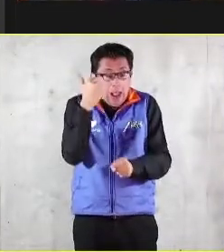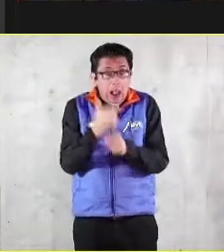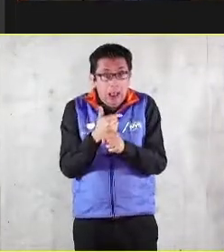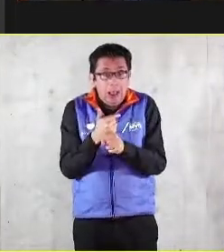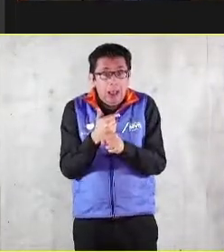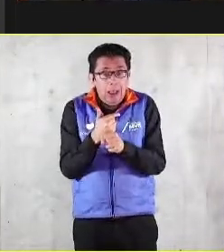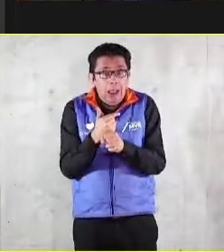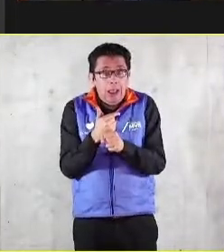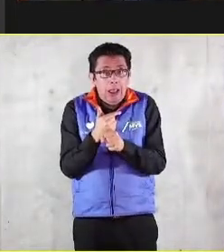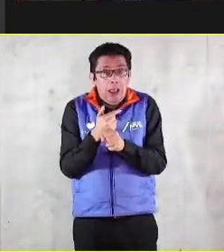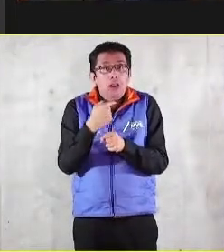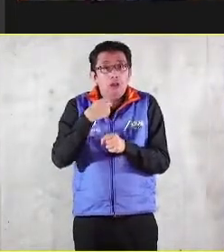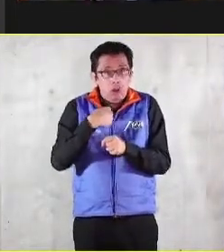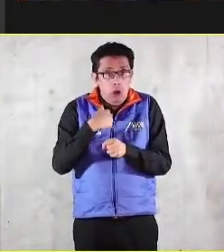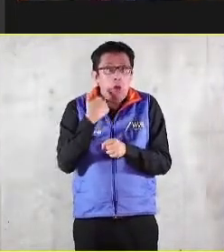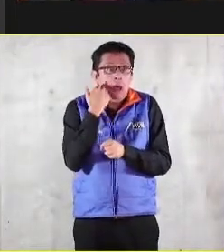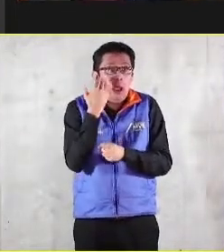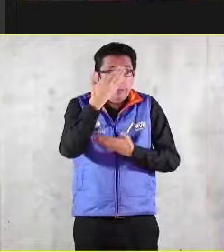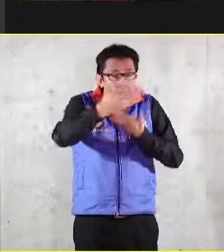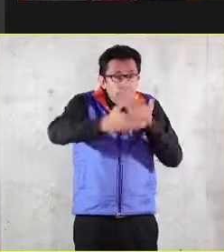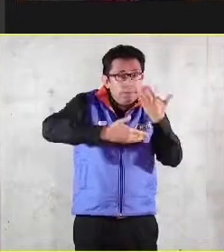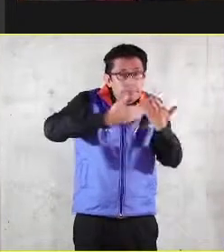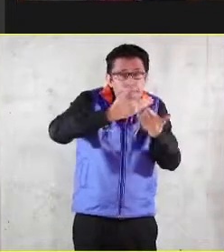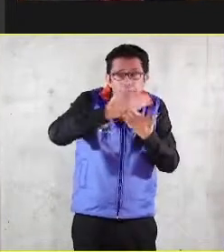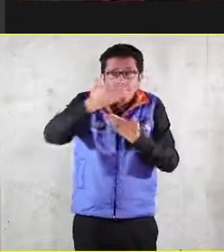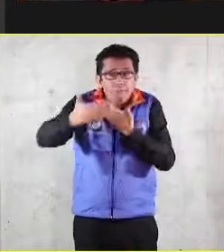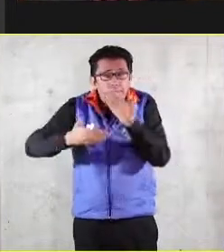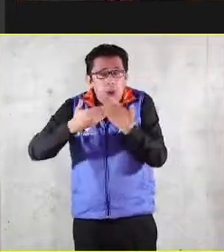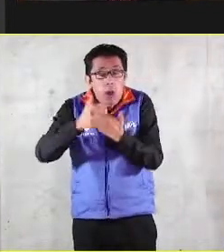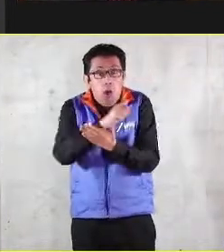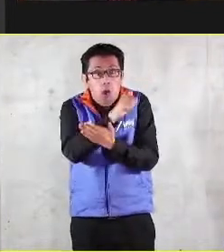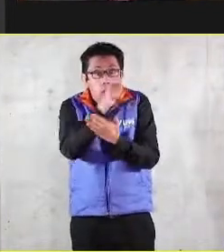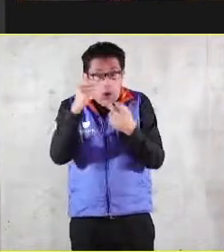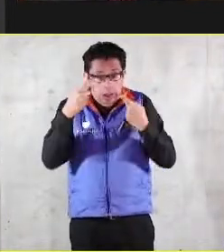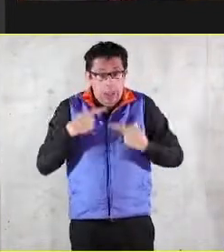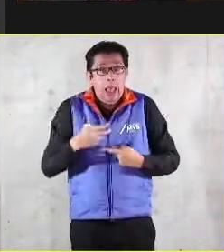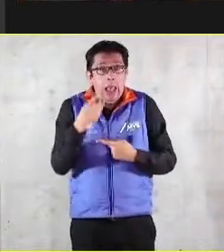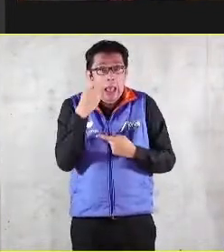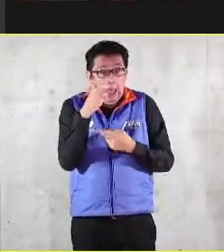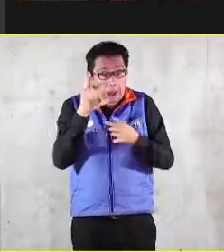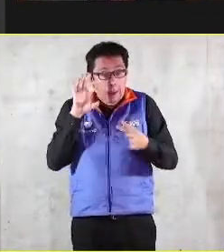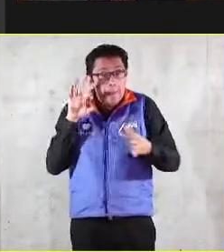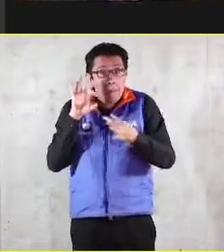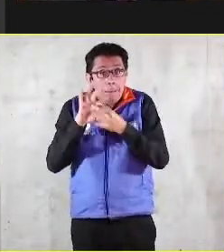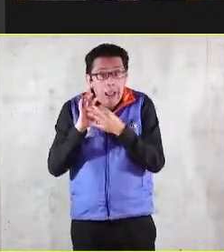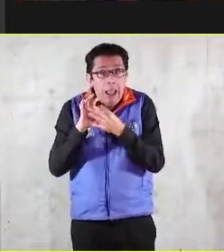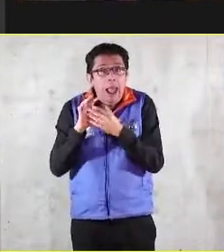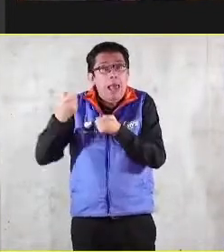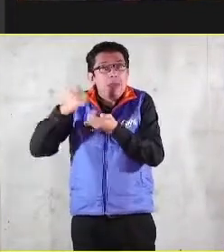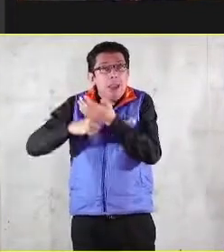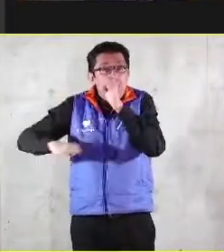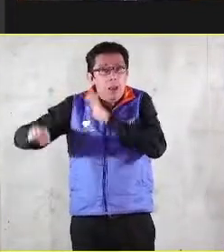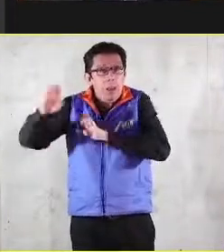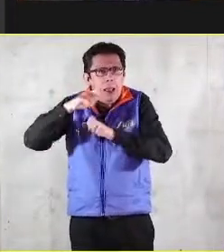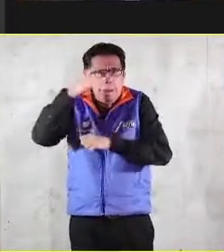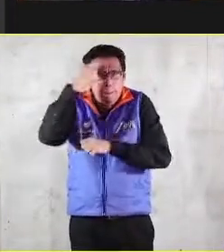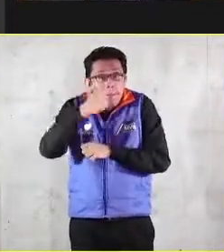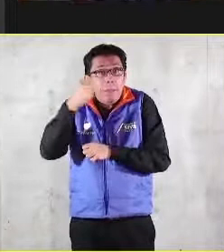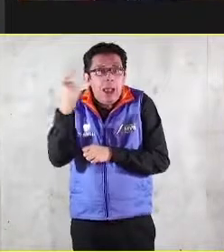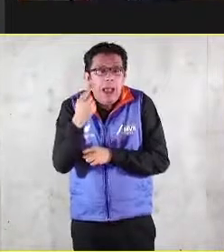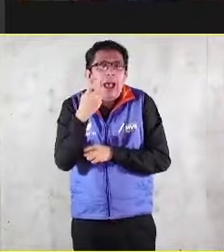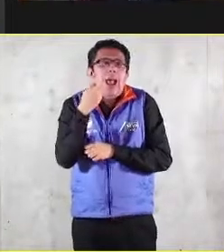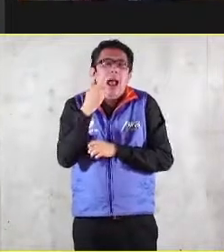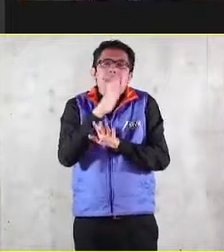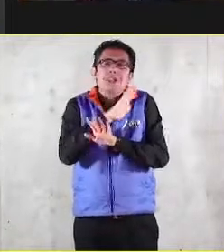a las que he decidido servir, se complementa con ese para que la empresa ha definido, seremos felices.